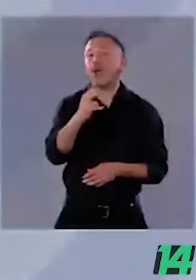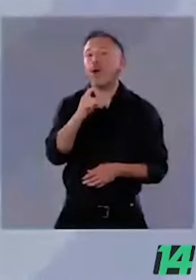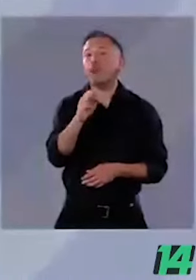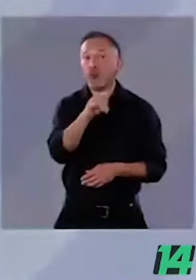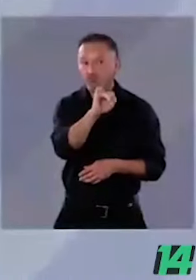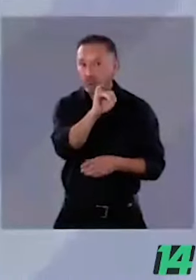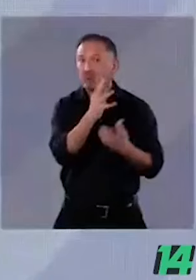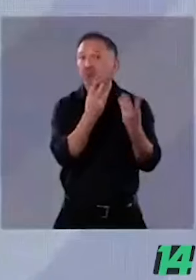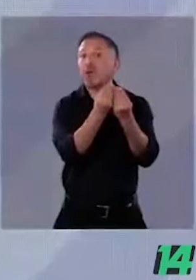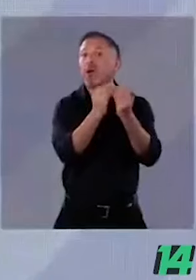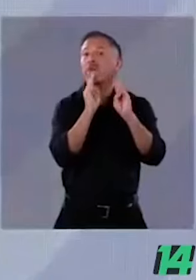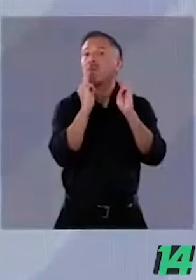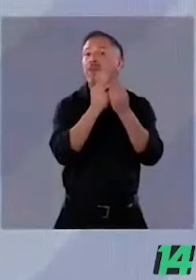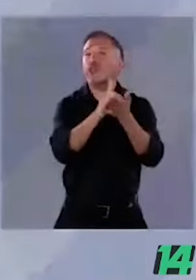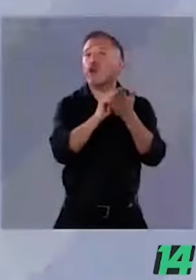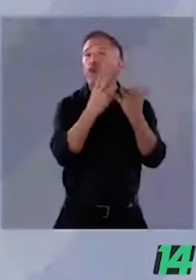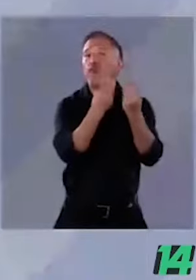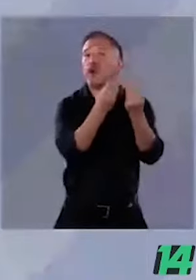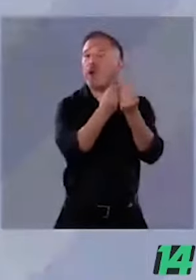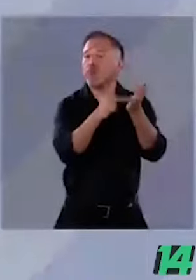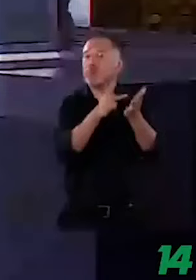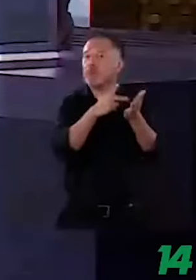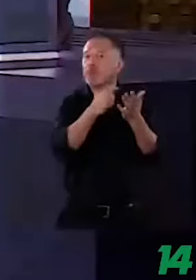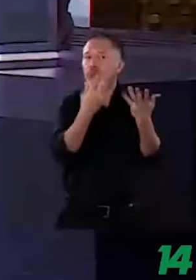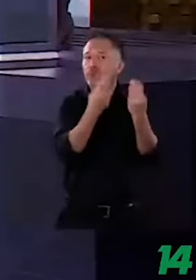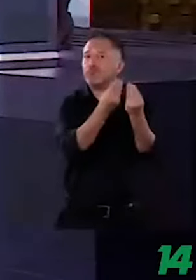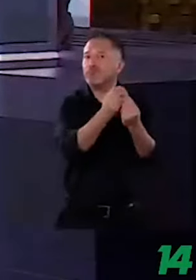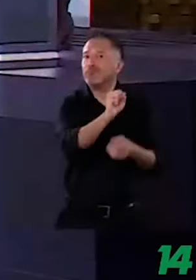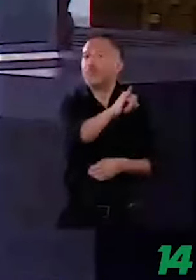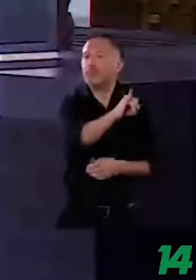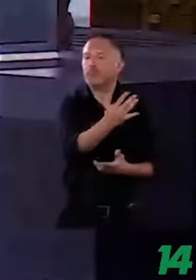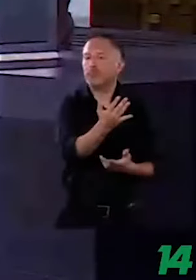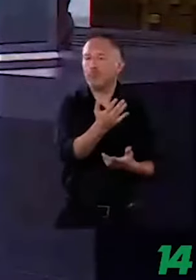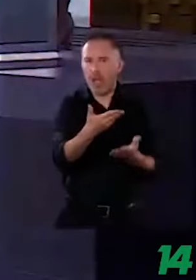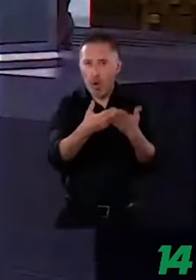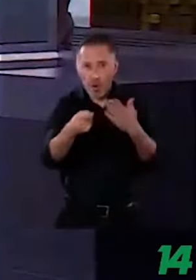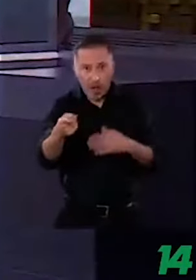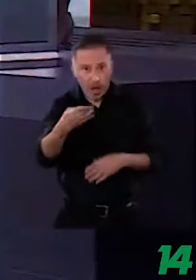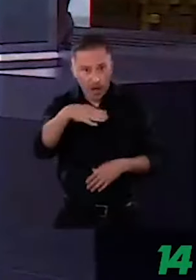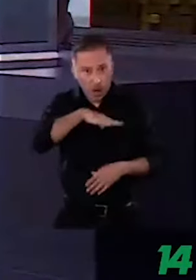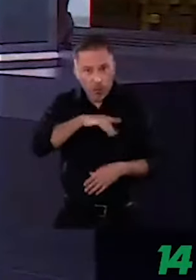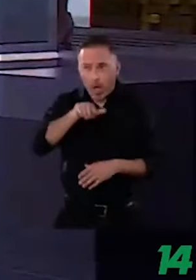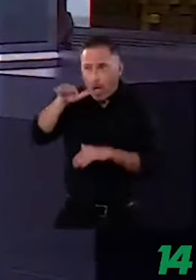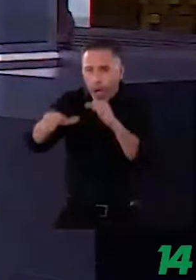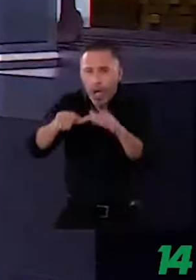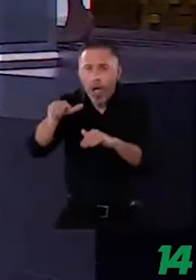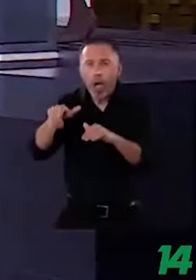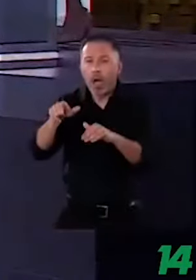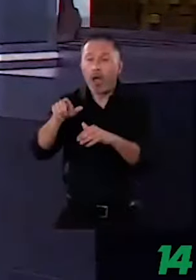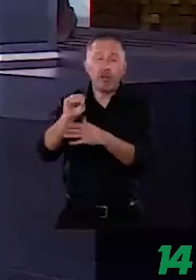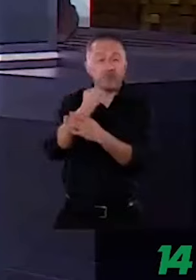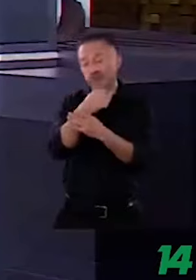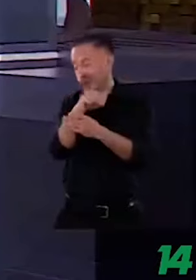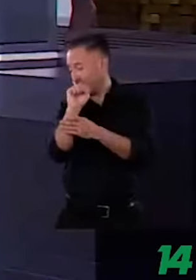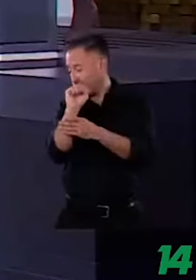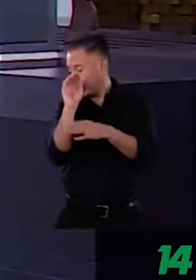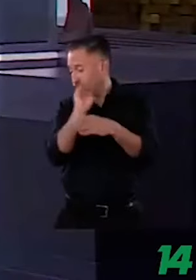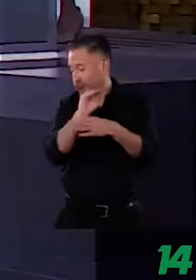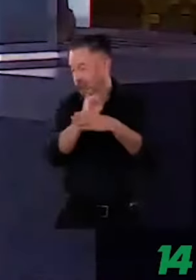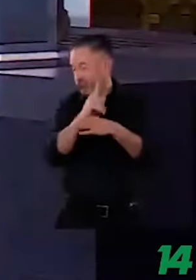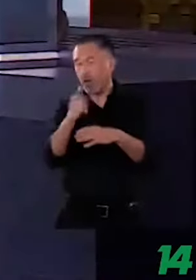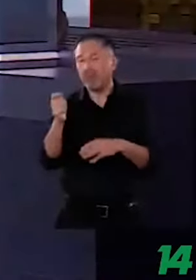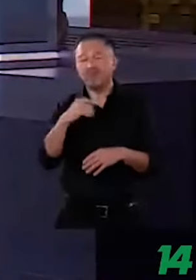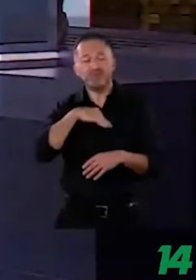Y Claudia es igual. Claudia no te voltea a ver, no te escucha, es indiferente. Ella tiene este corte